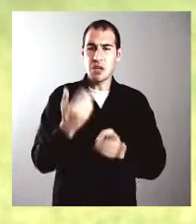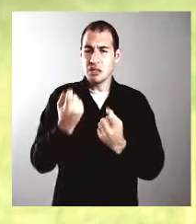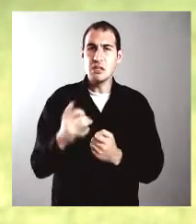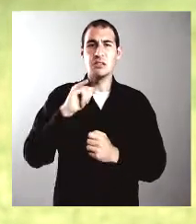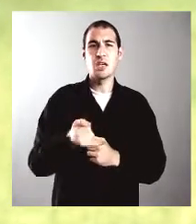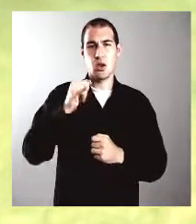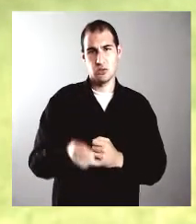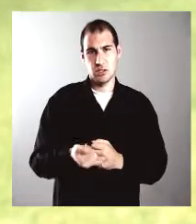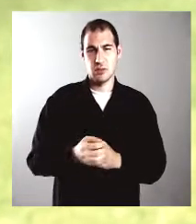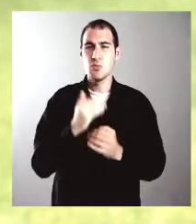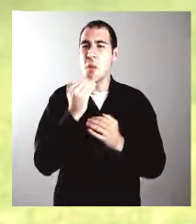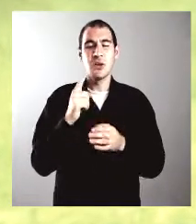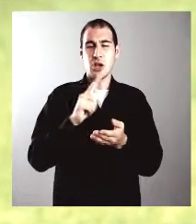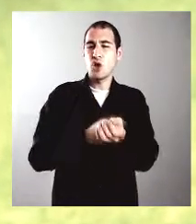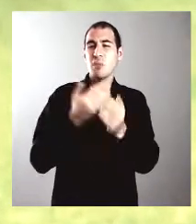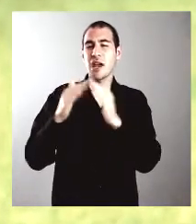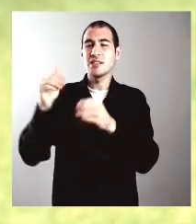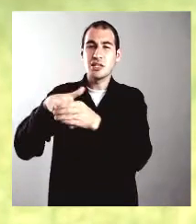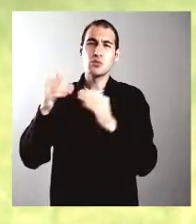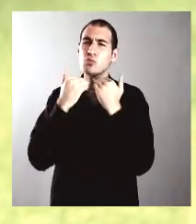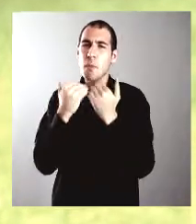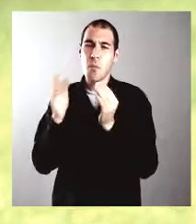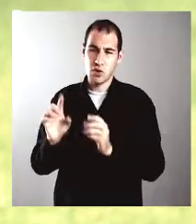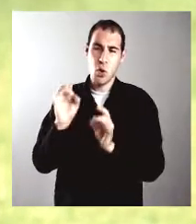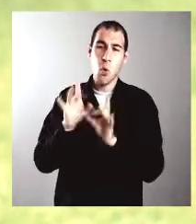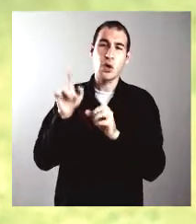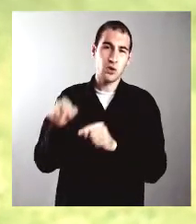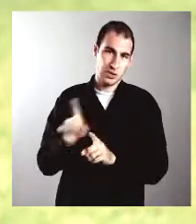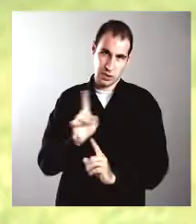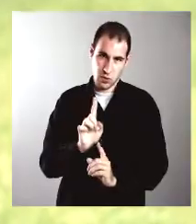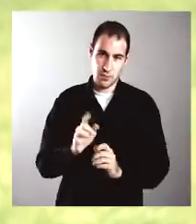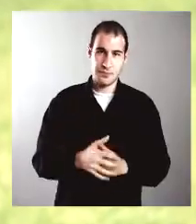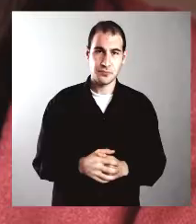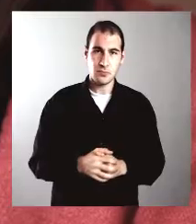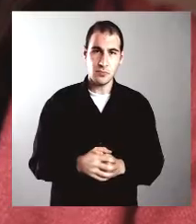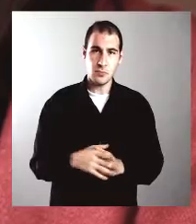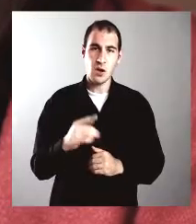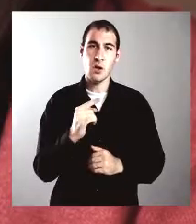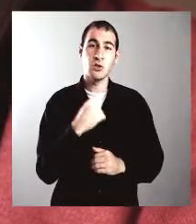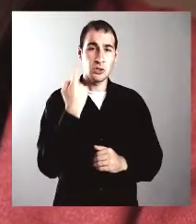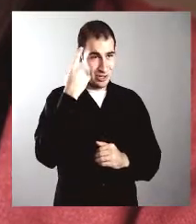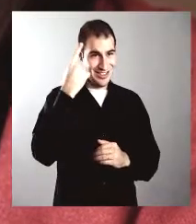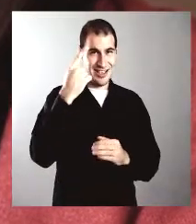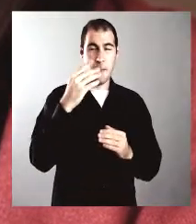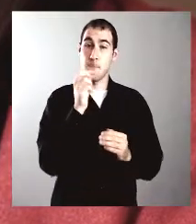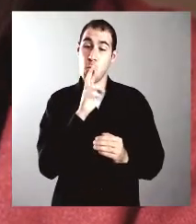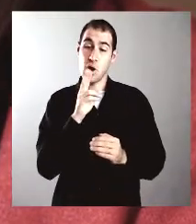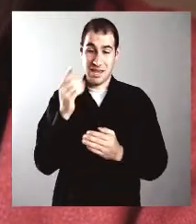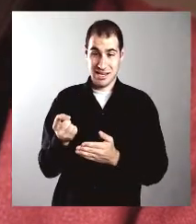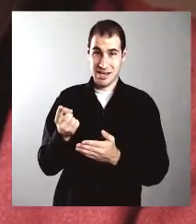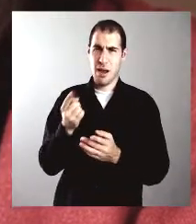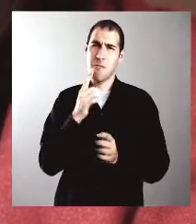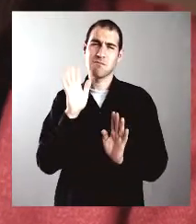allá del lugar tradicionalmente asignado que es el de la cría y el del cuidado de la casa. Si nosotros pensamos que la mujer